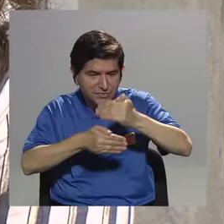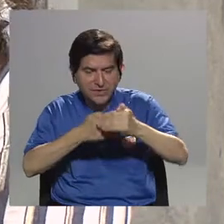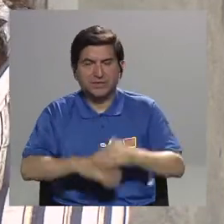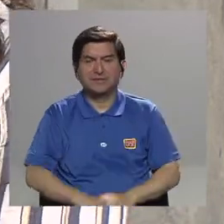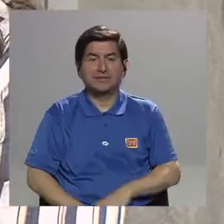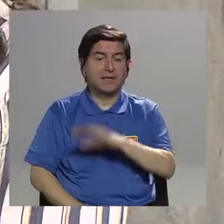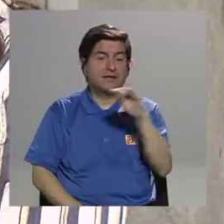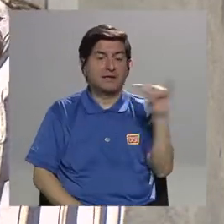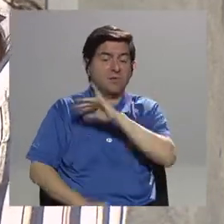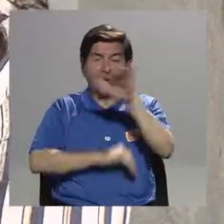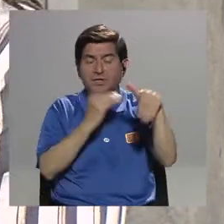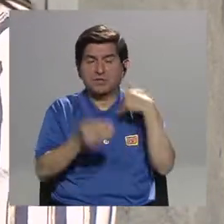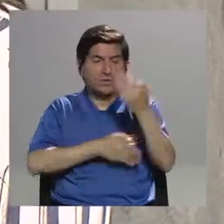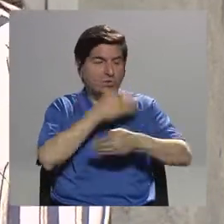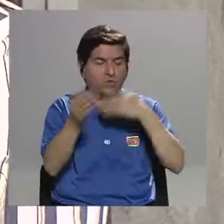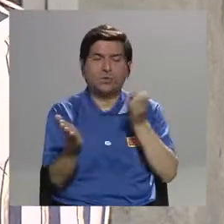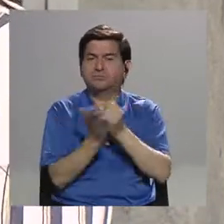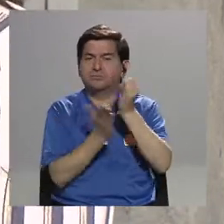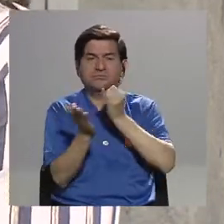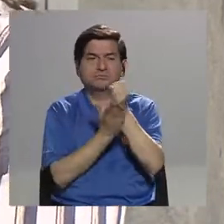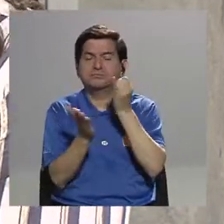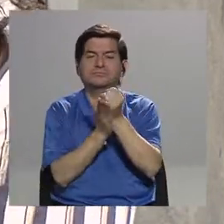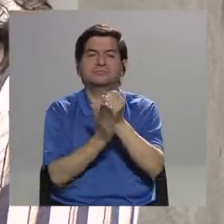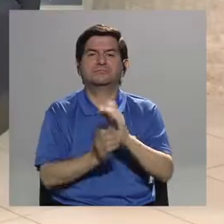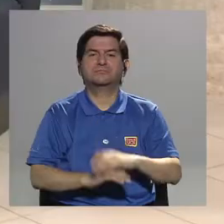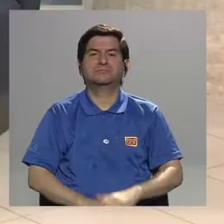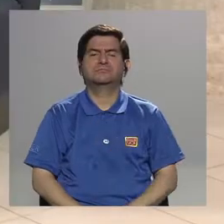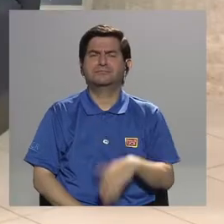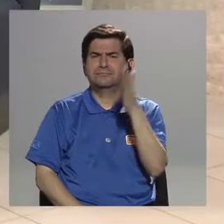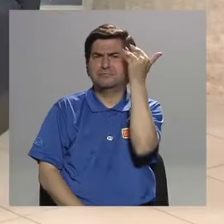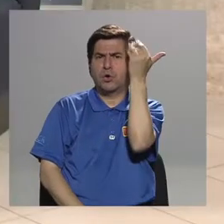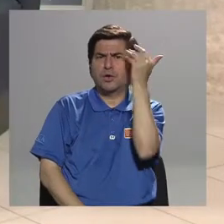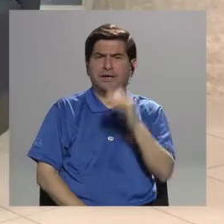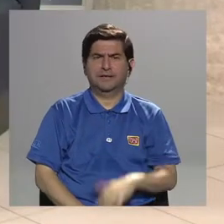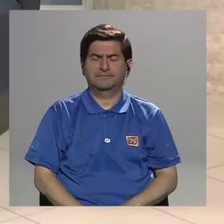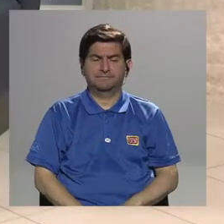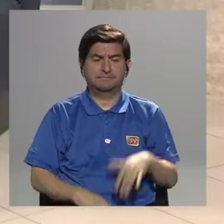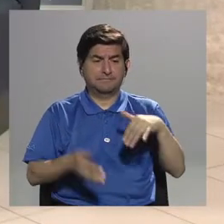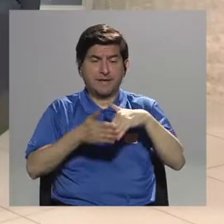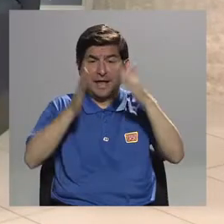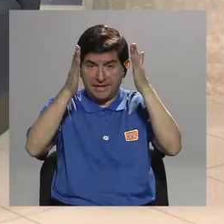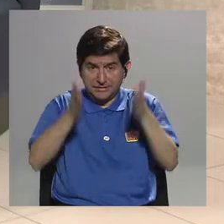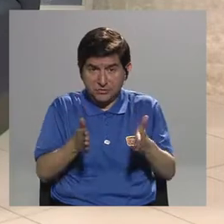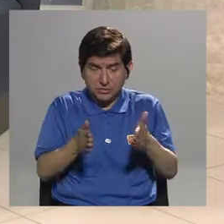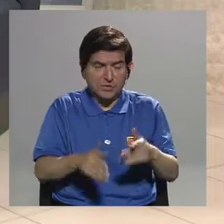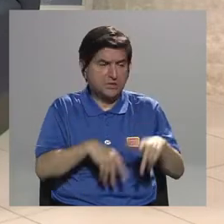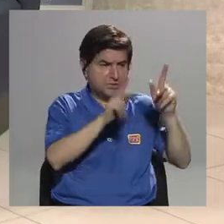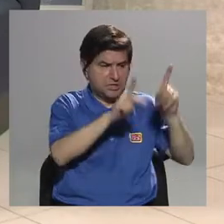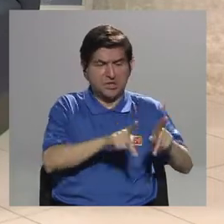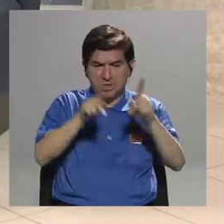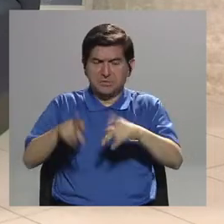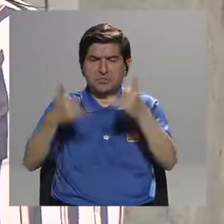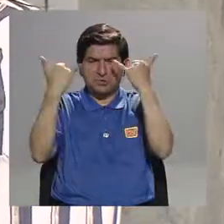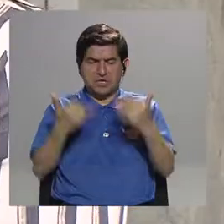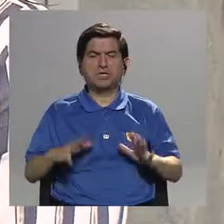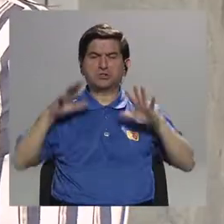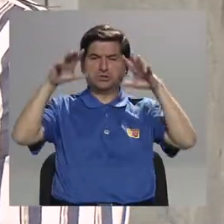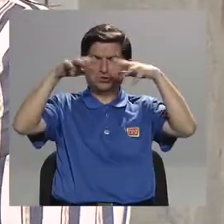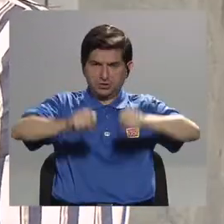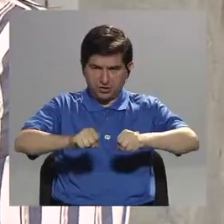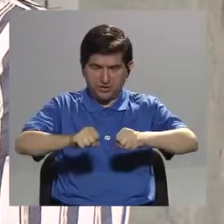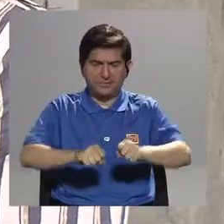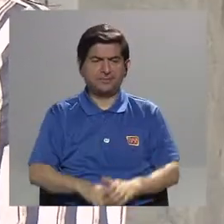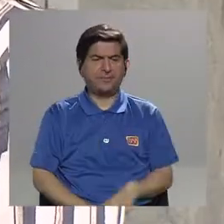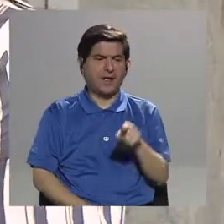enriquece todo el proceso de investigación que se hace. ¿Por qué? Porque los estudiantes y las personas ya graduadas